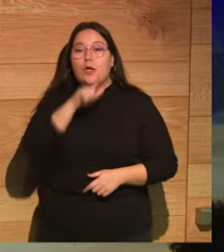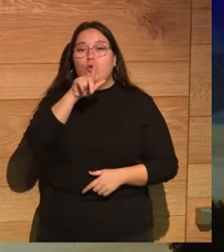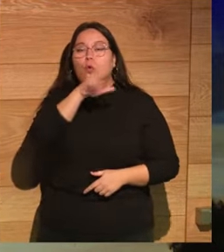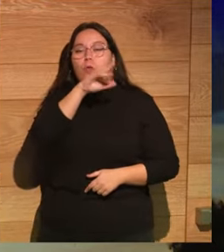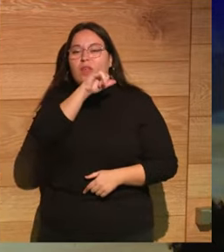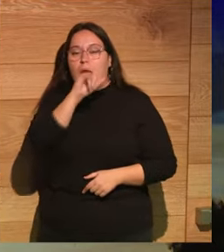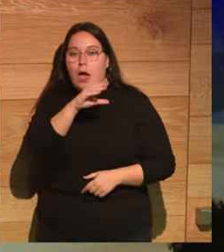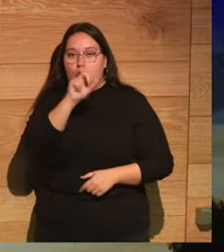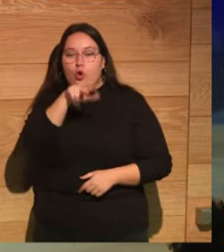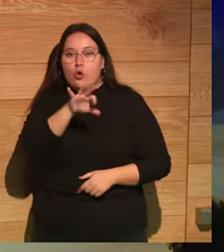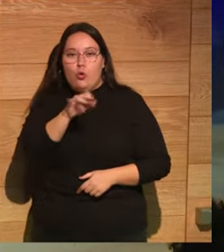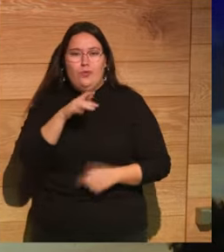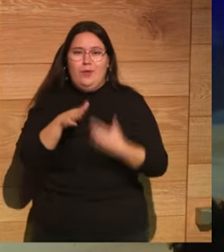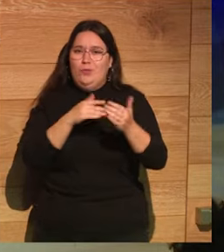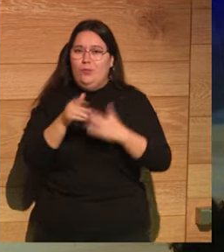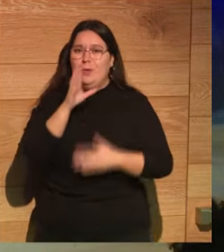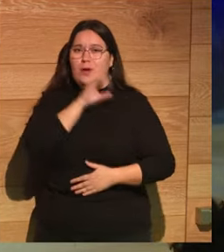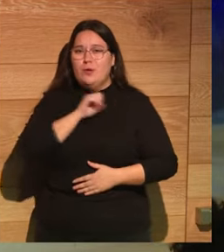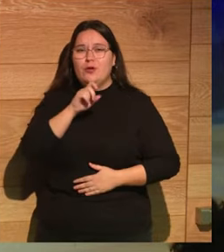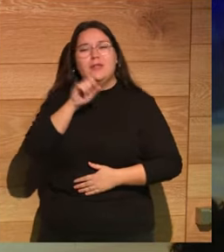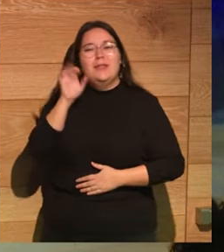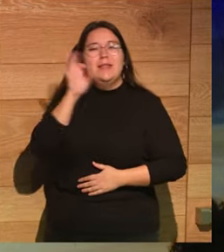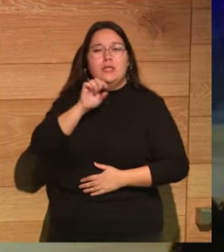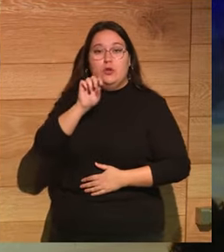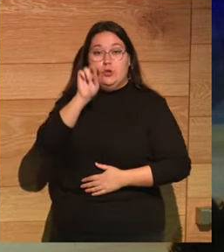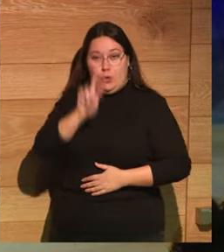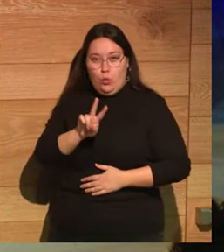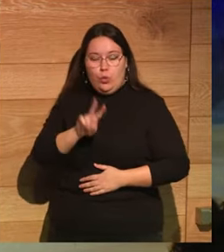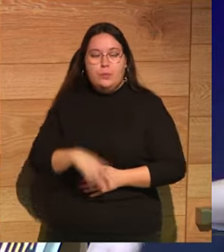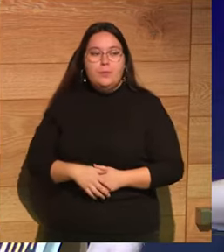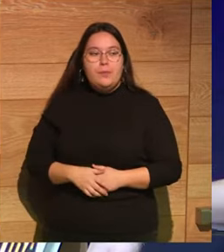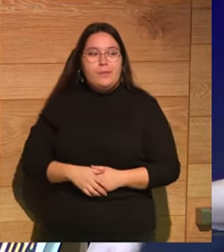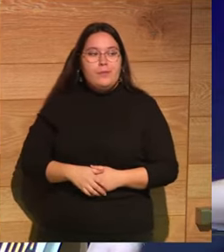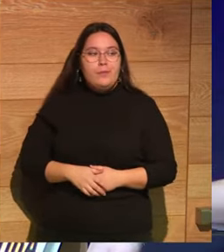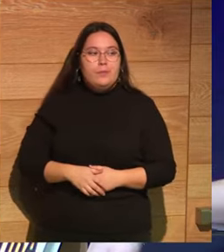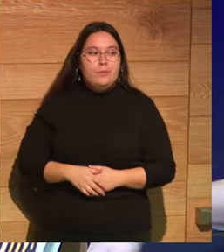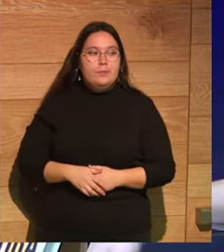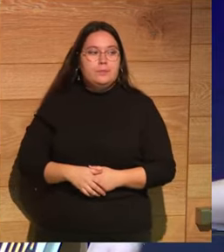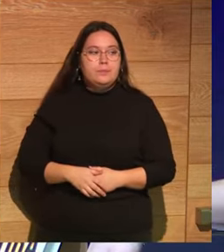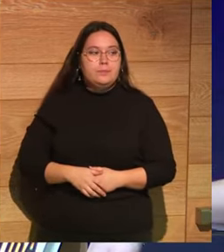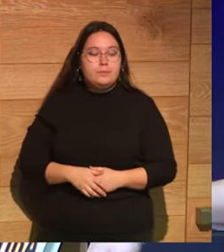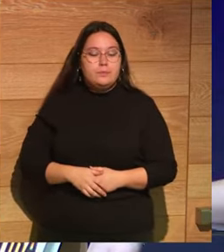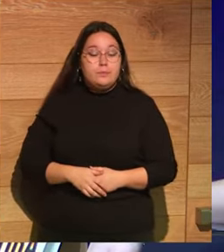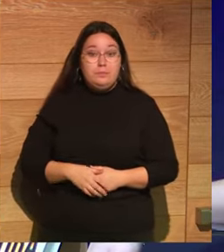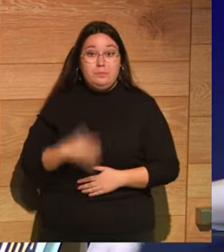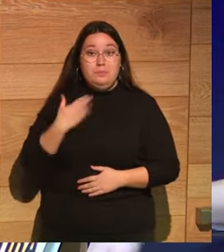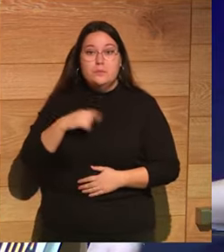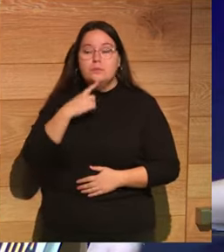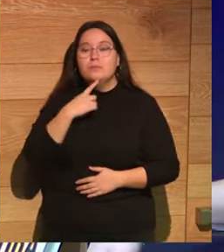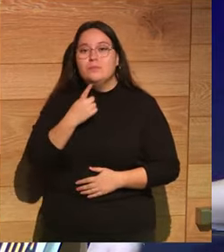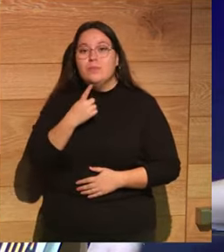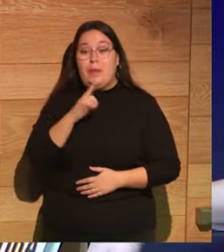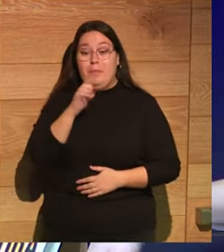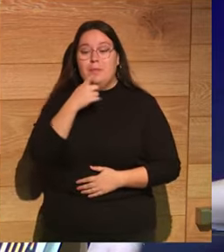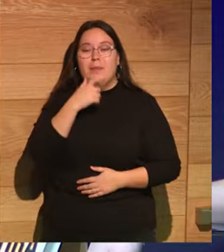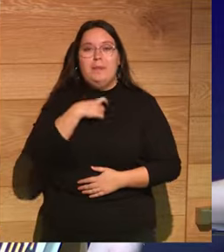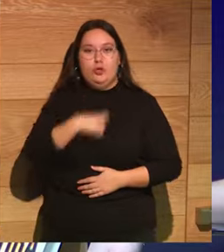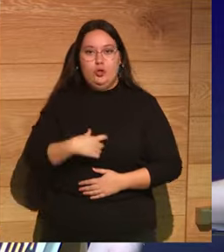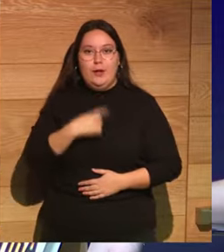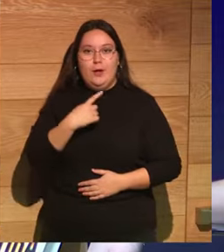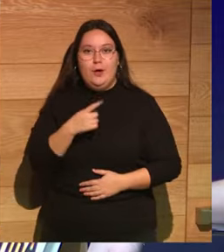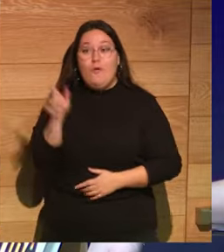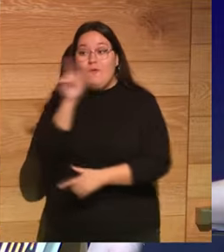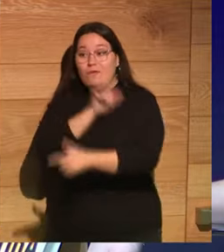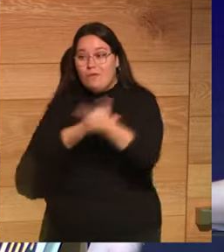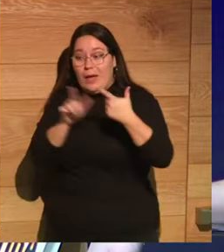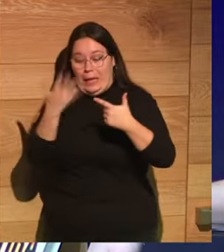Samosata un autor maravilloso del siglo II en el que él mismo cuenta en primera persona un